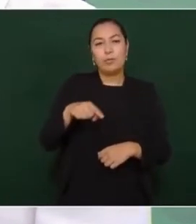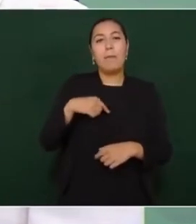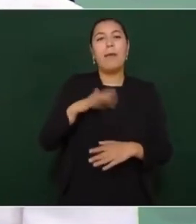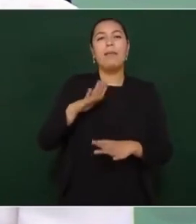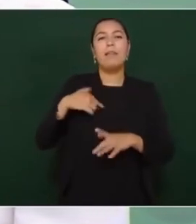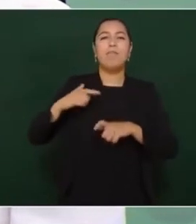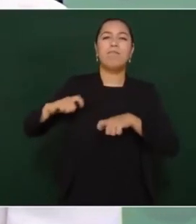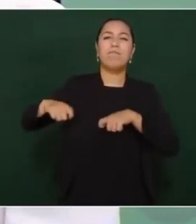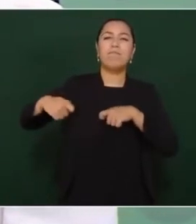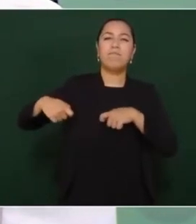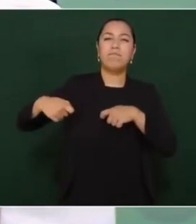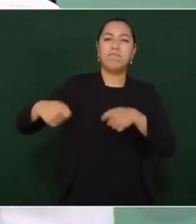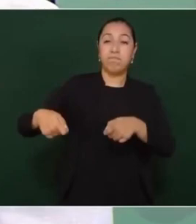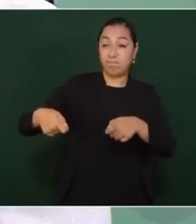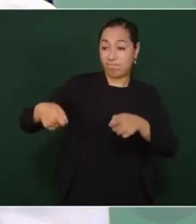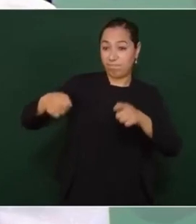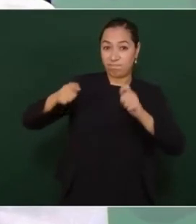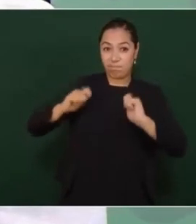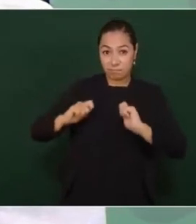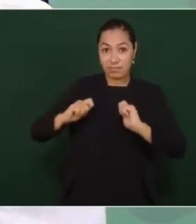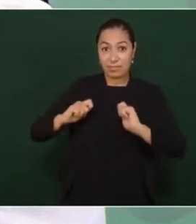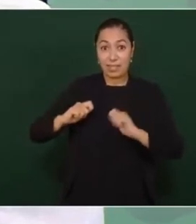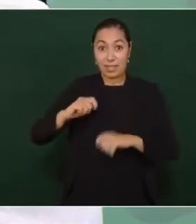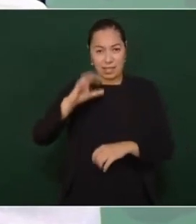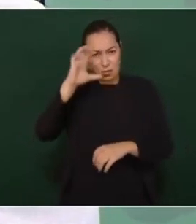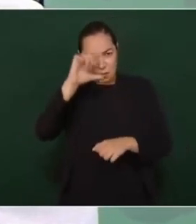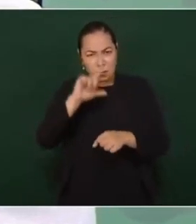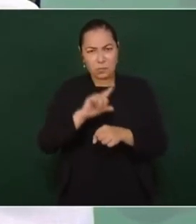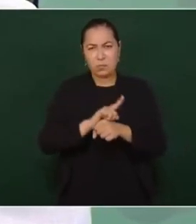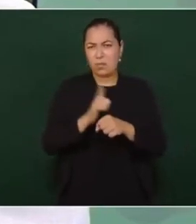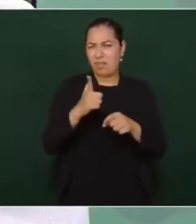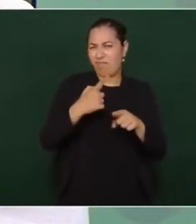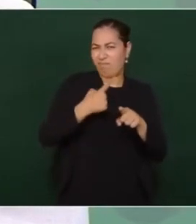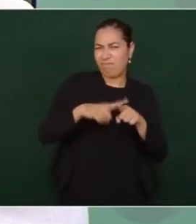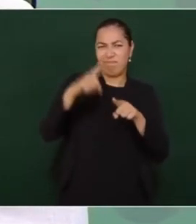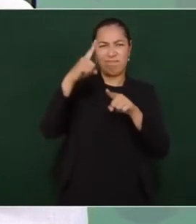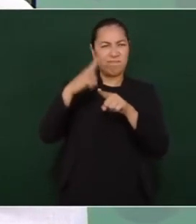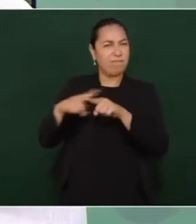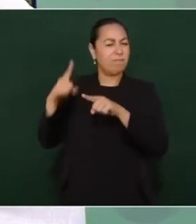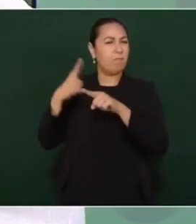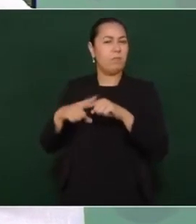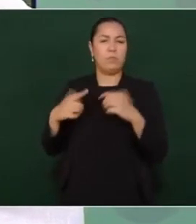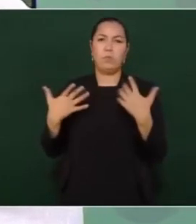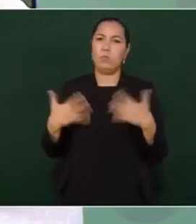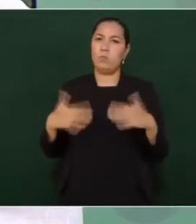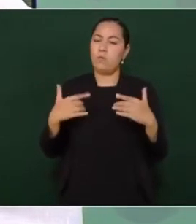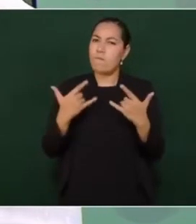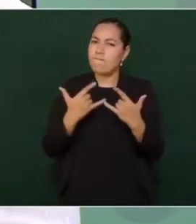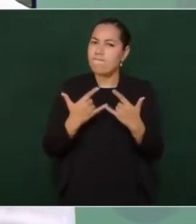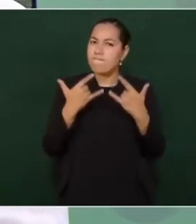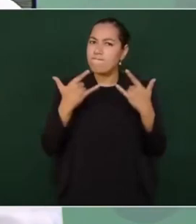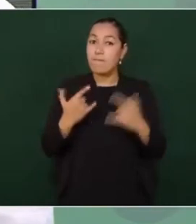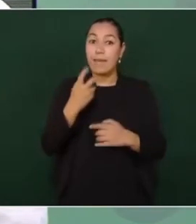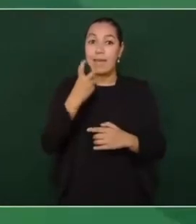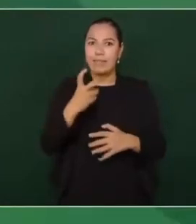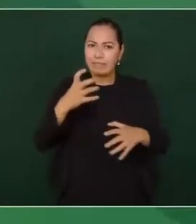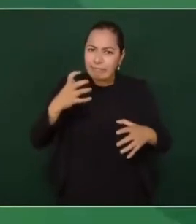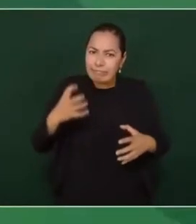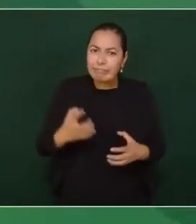de grandes civilizaciones. Eso es lo que nos ha salvado.